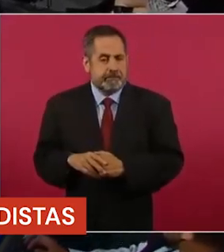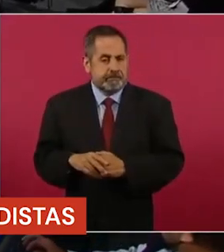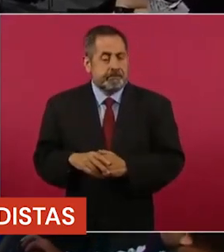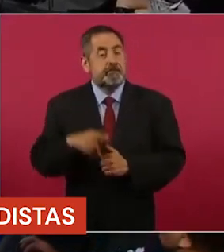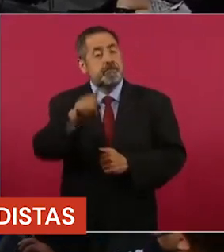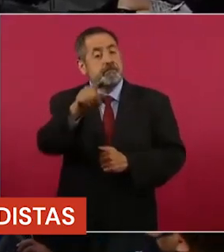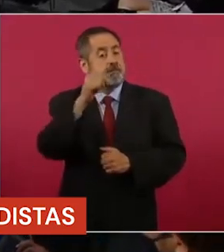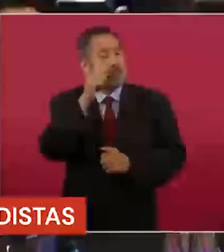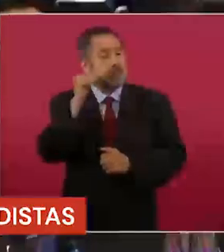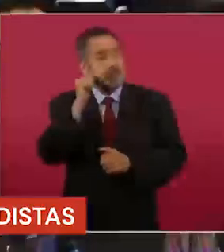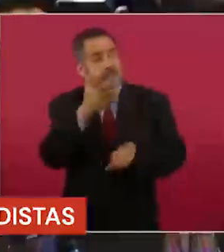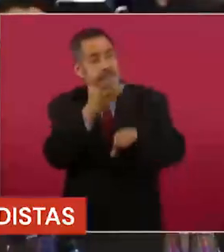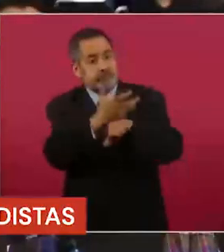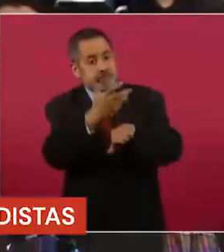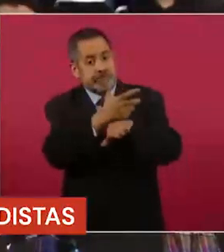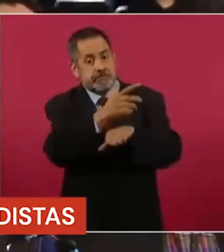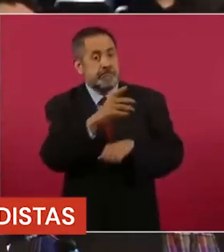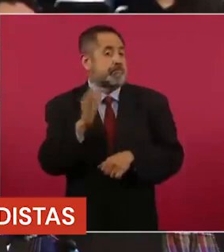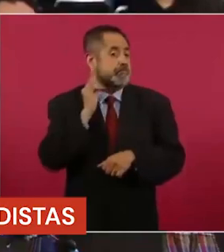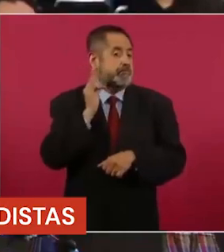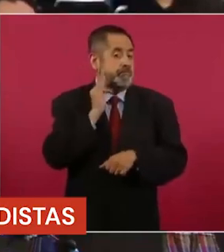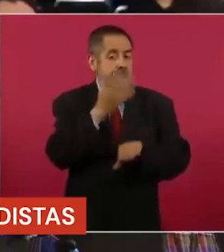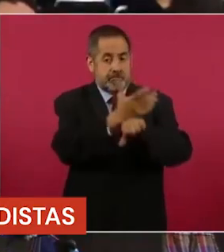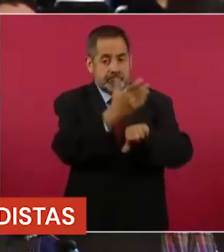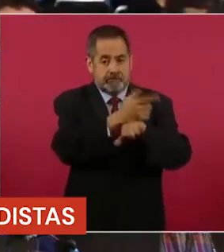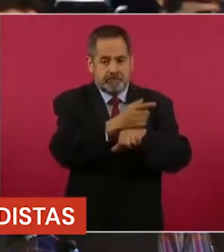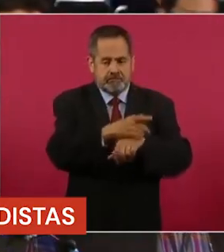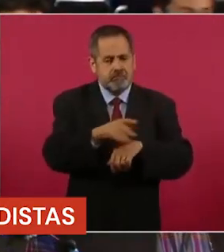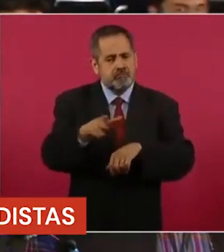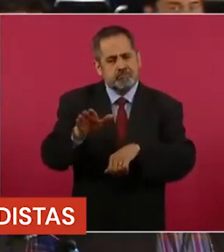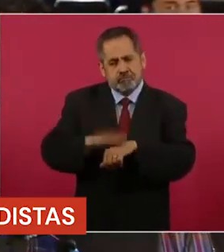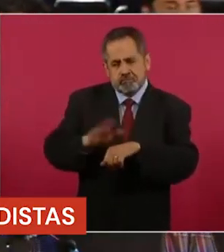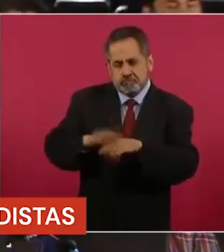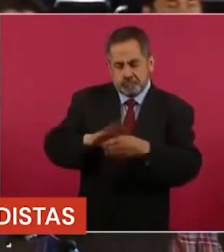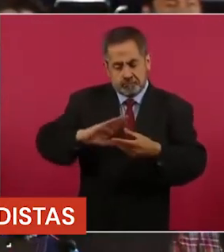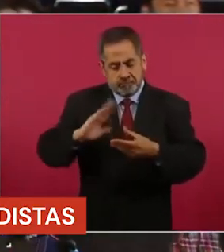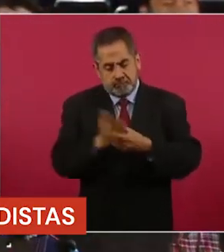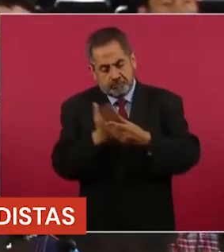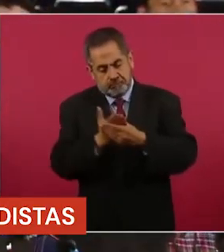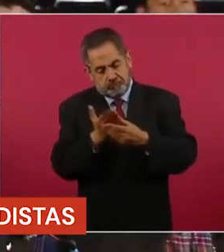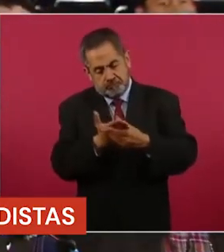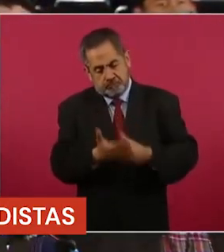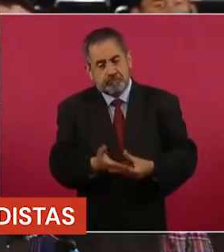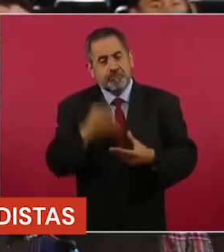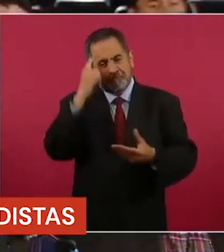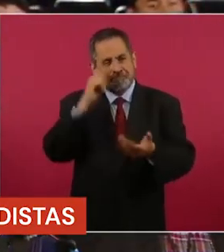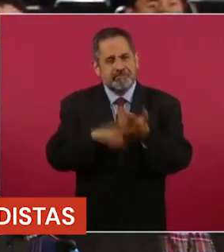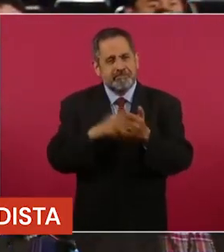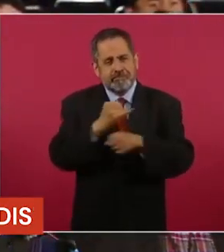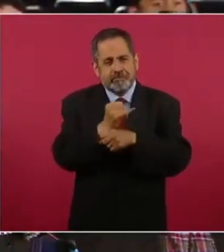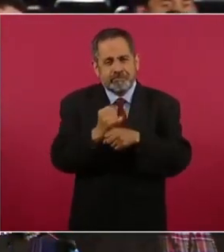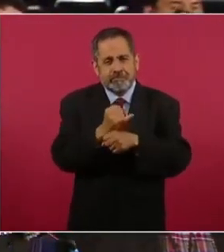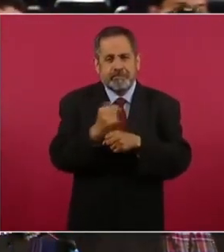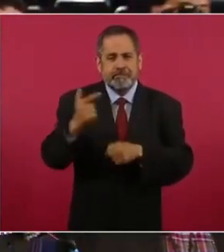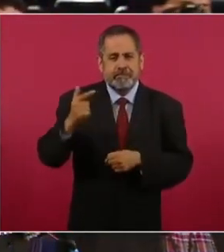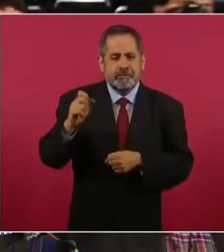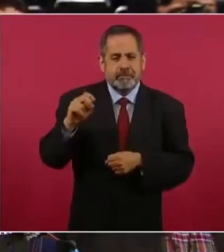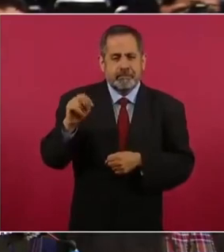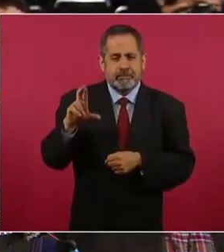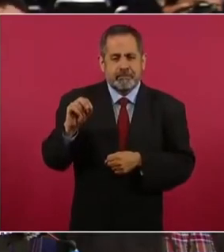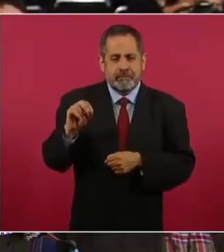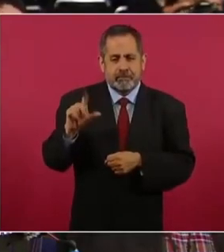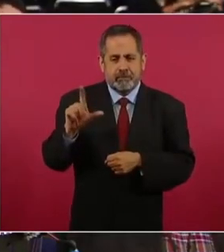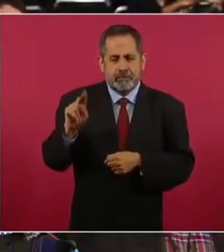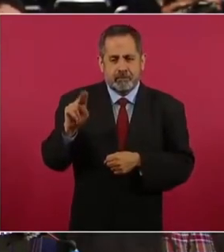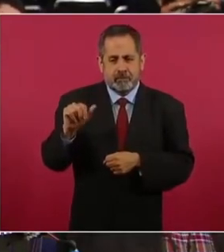solicitó integrar nuevos elementos al expediente de Genaro García Luna. Estas nuevas pruebas son